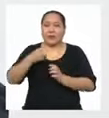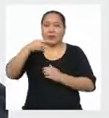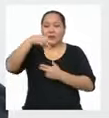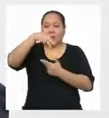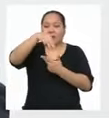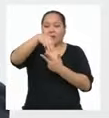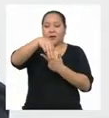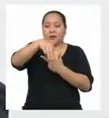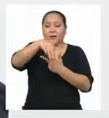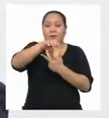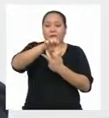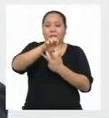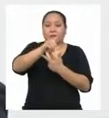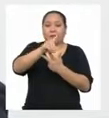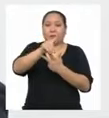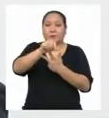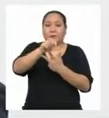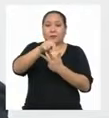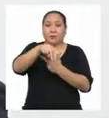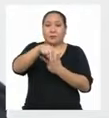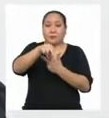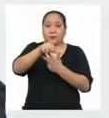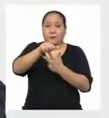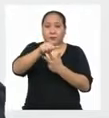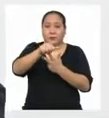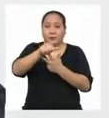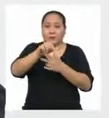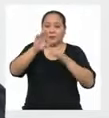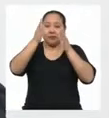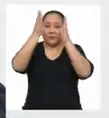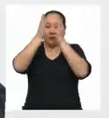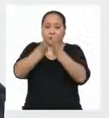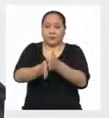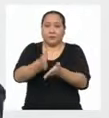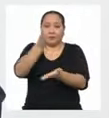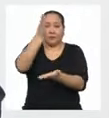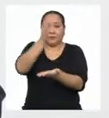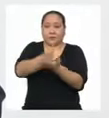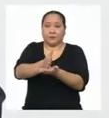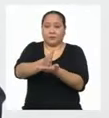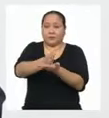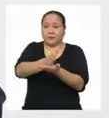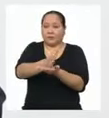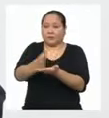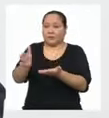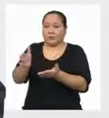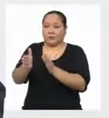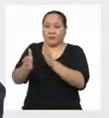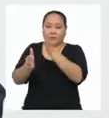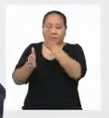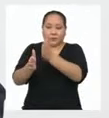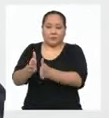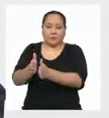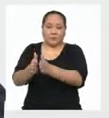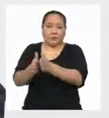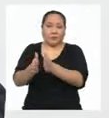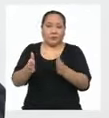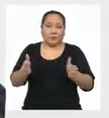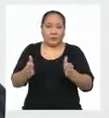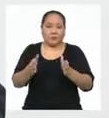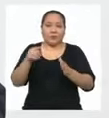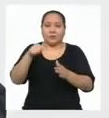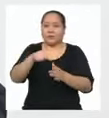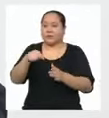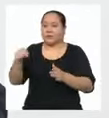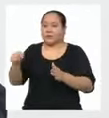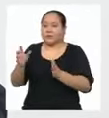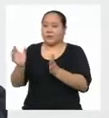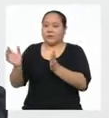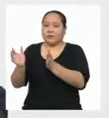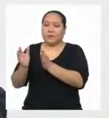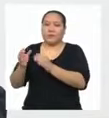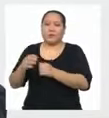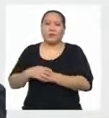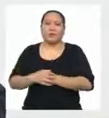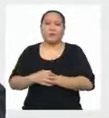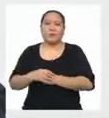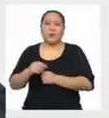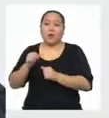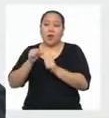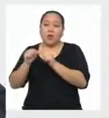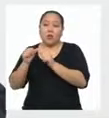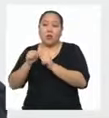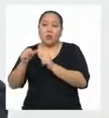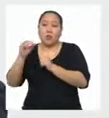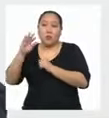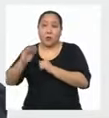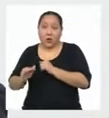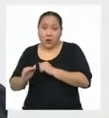divide en dos partes iguales la distribución de frecuencias Se define con los datos ordenados de menor a